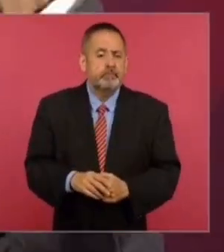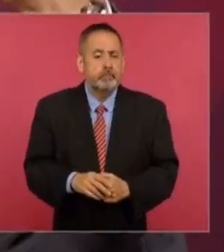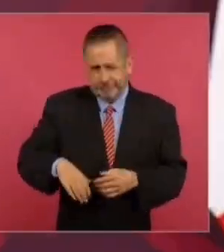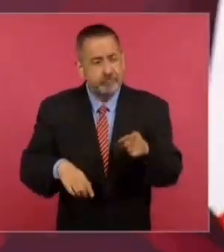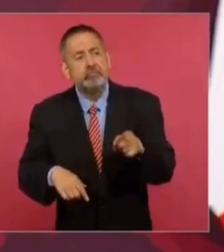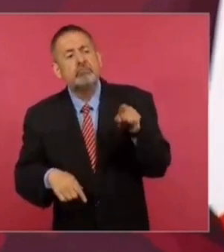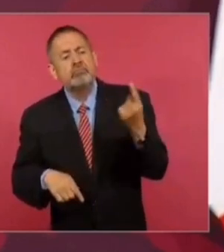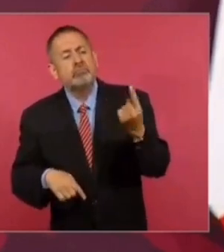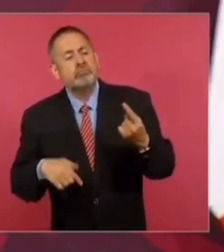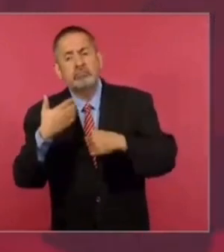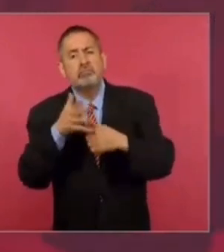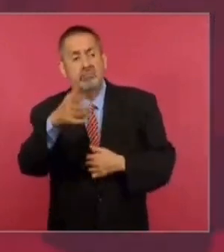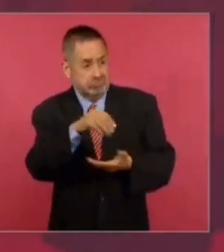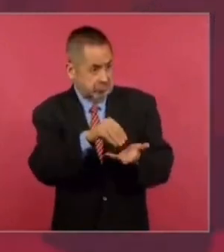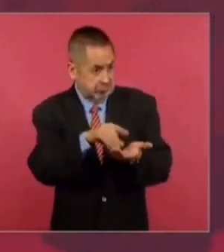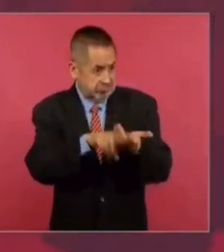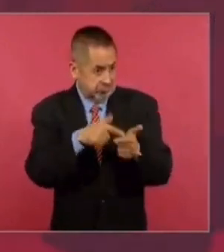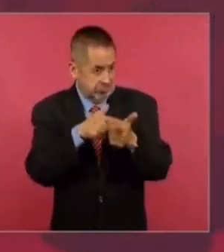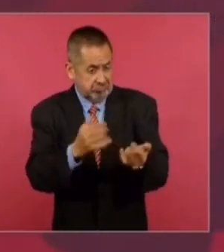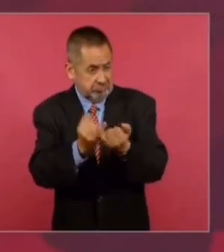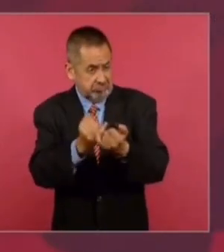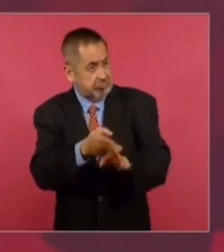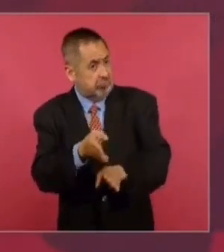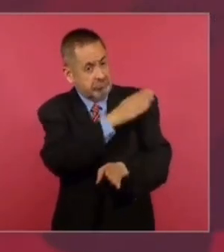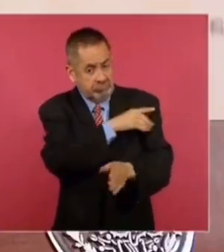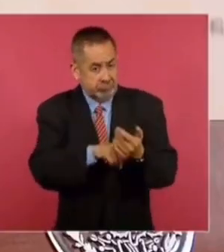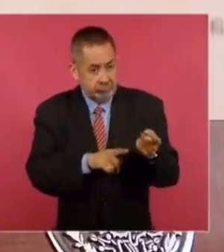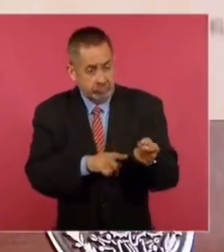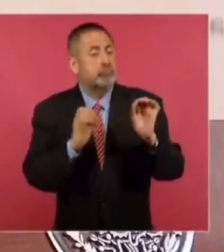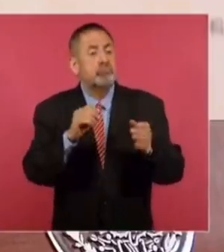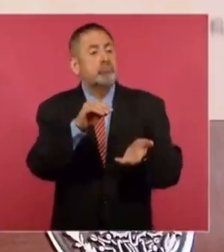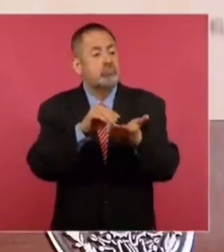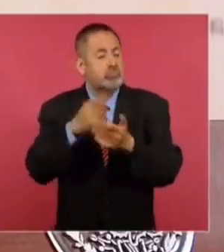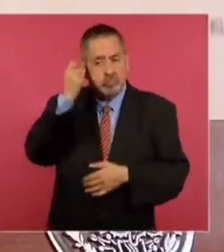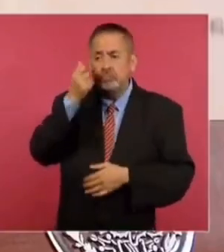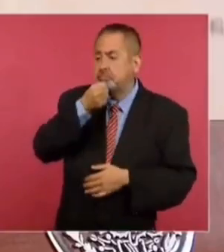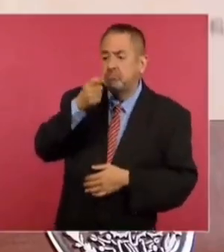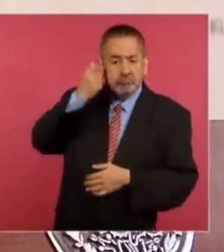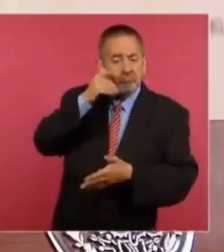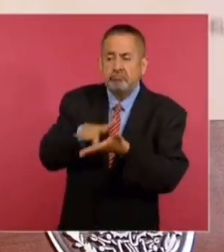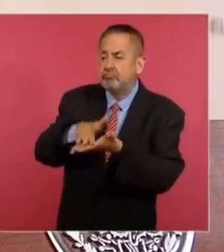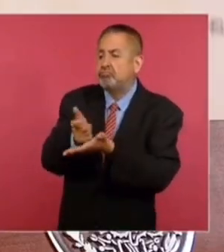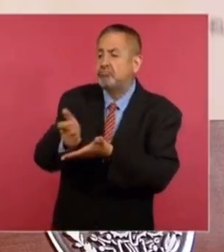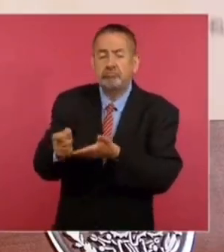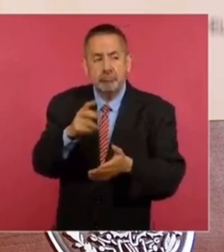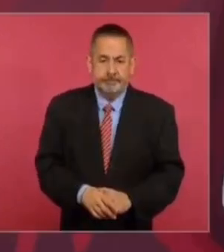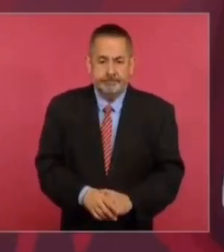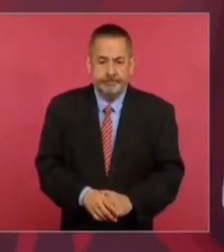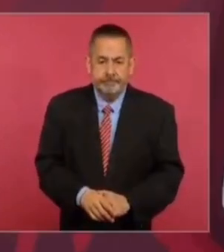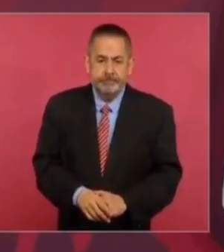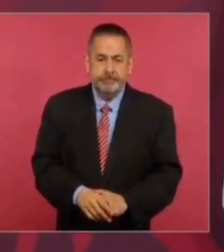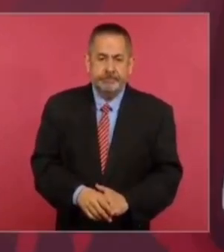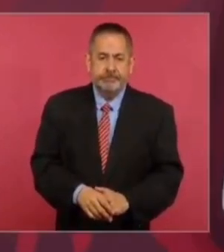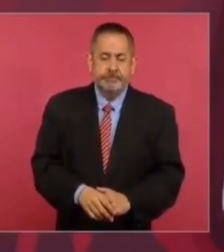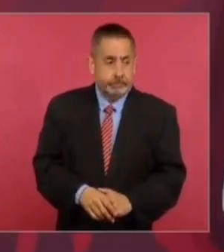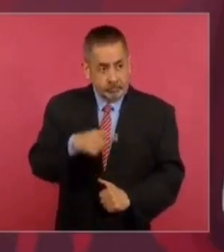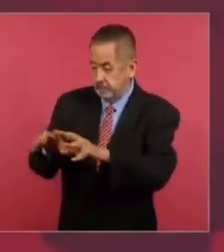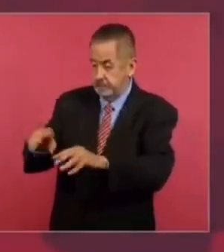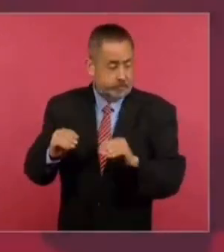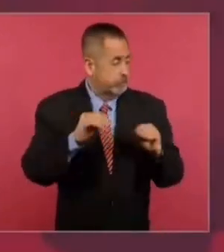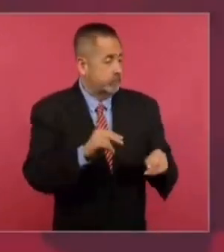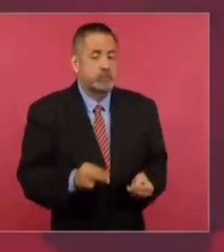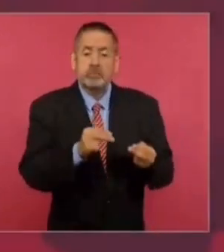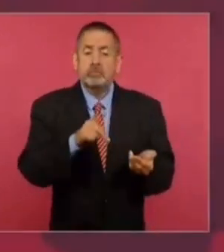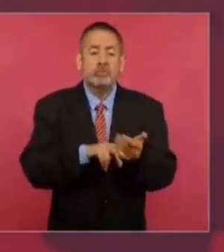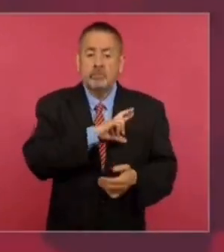¿vas a mantener la pensión a los adultos mayores o vas a votar para quitarla? ¿Vas a privatizar Pemex?